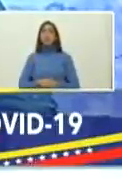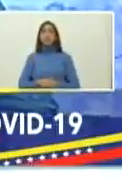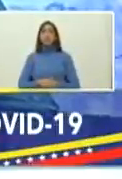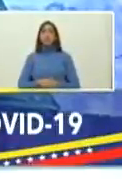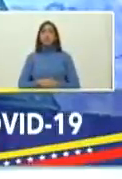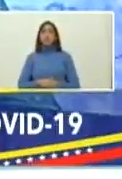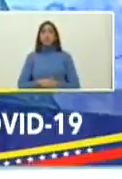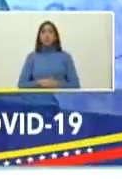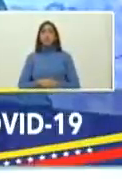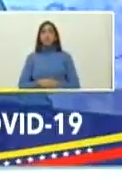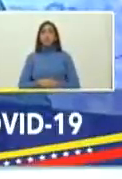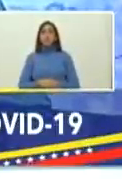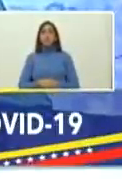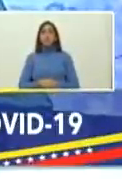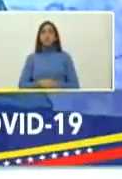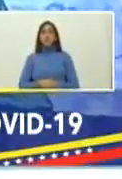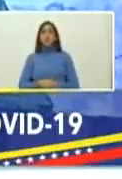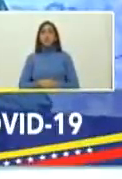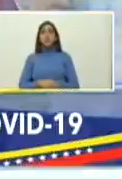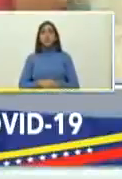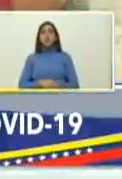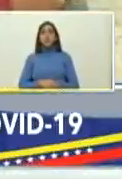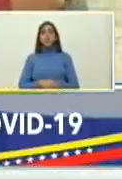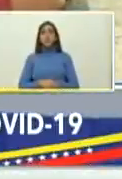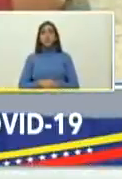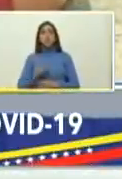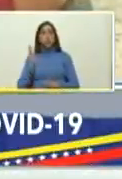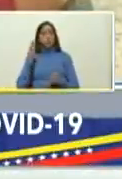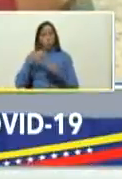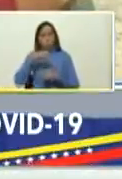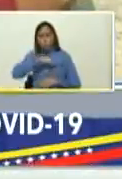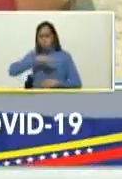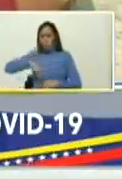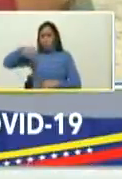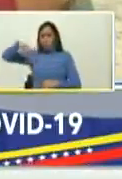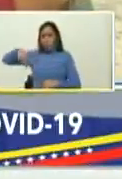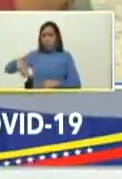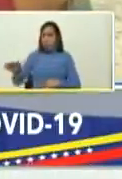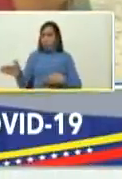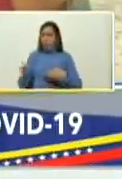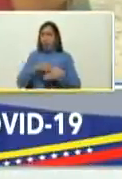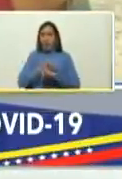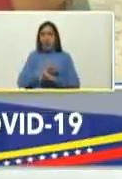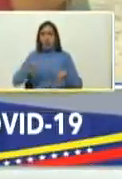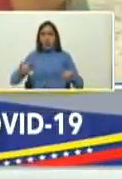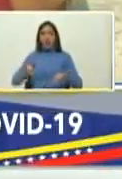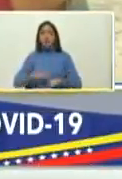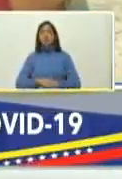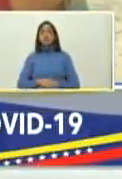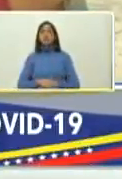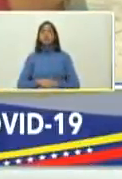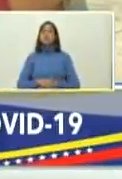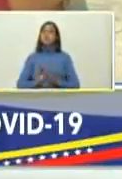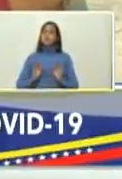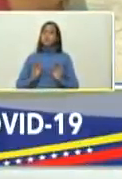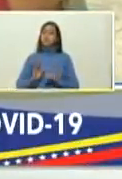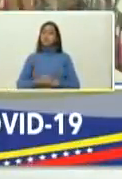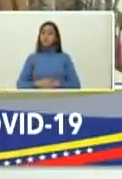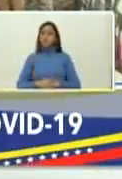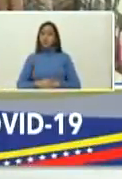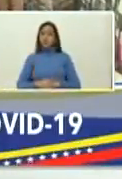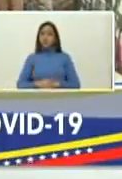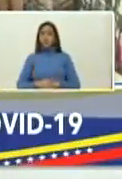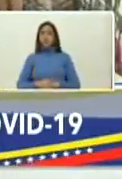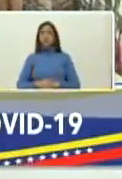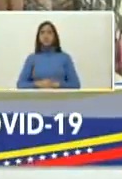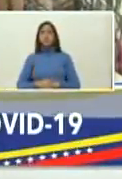y ya la meta nuestra noviembre cerrando noviembre hay que ponerle ponerle al turno como se